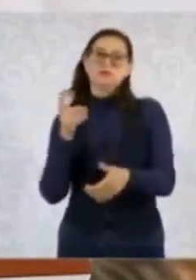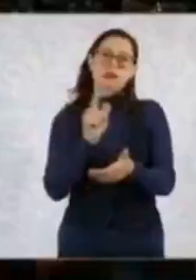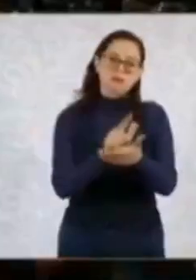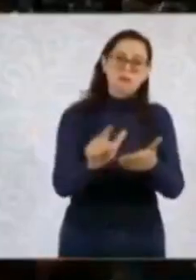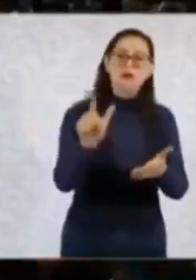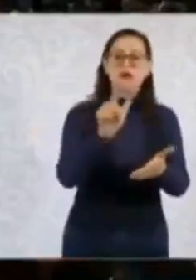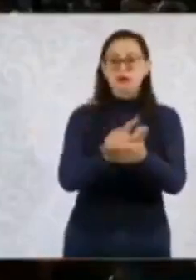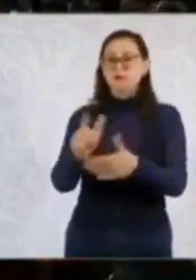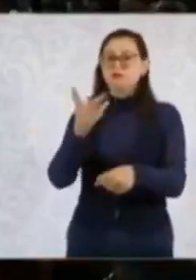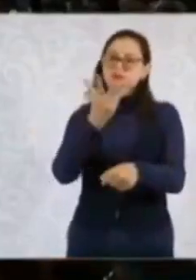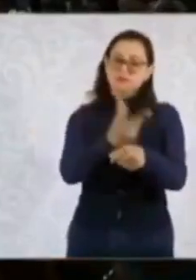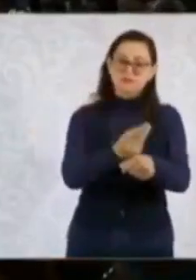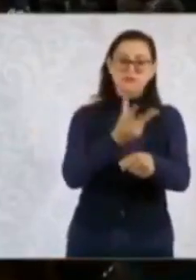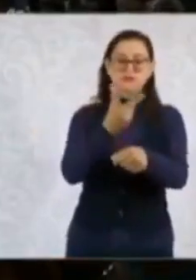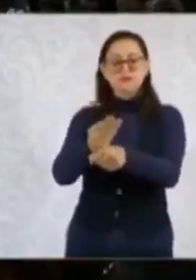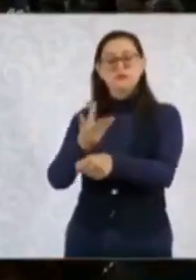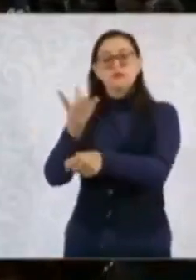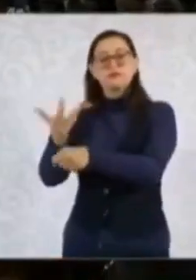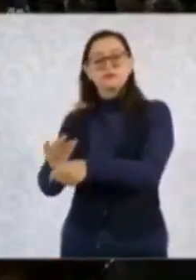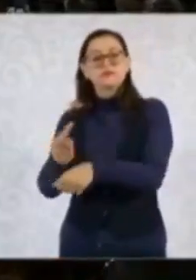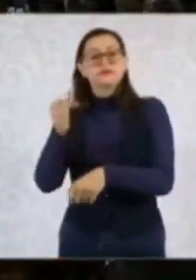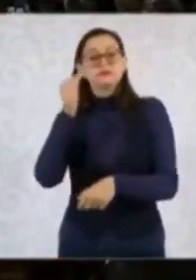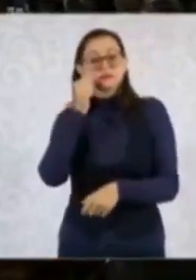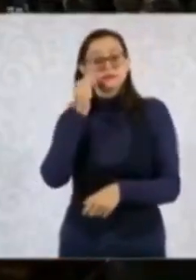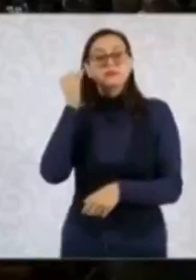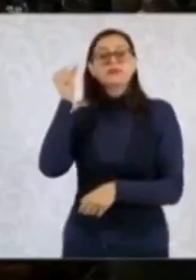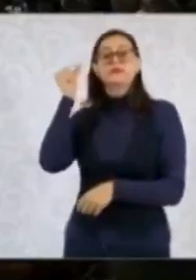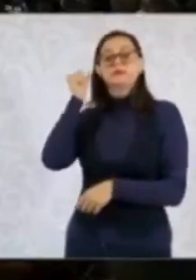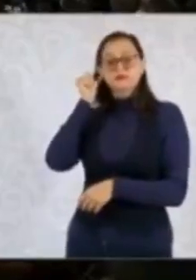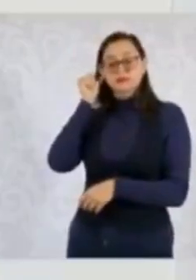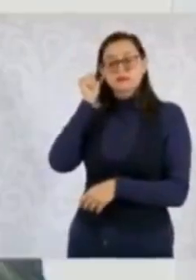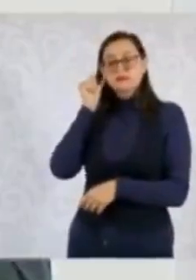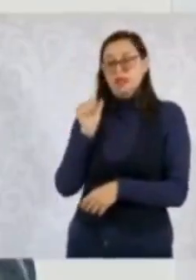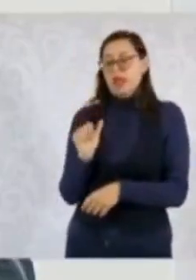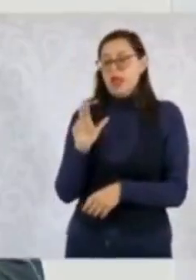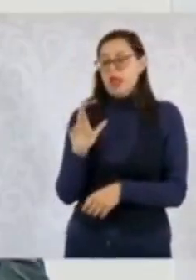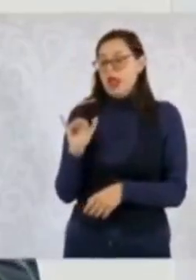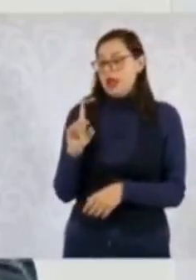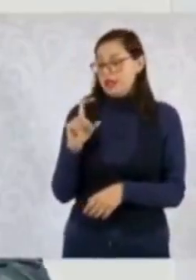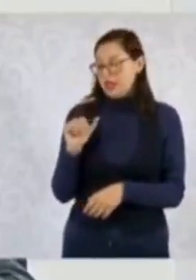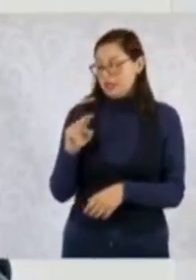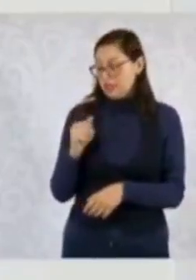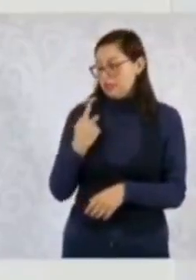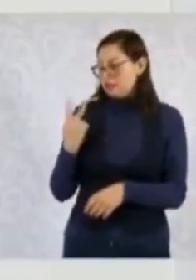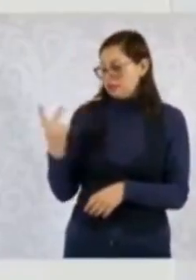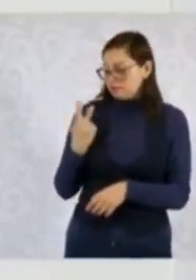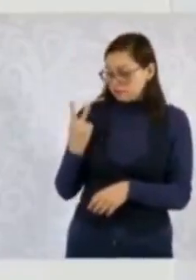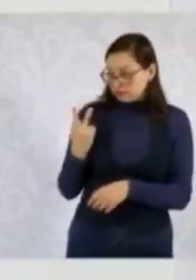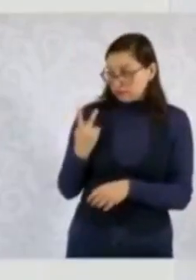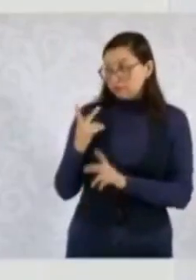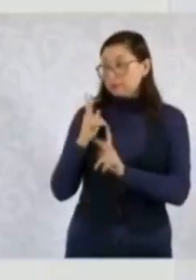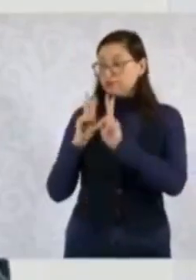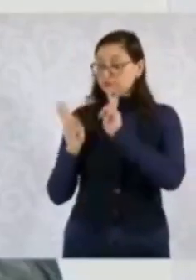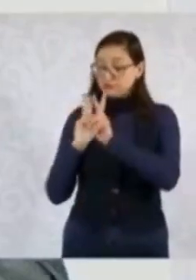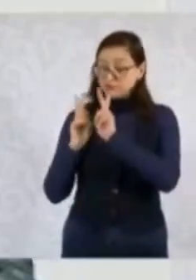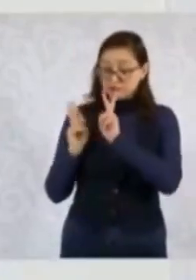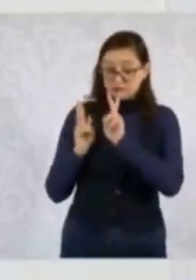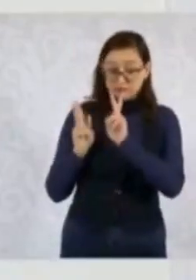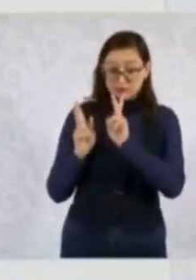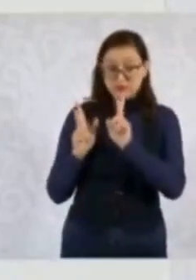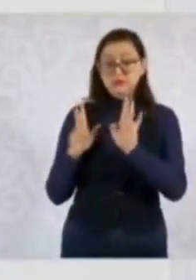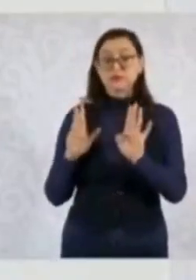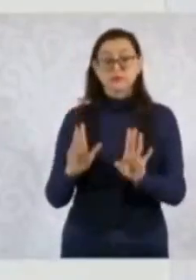Ayer también con Ariadna quedamos que una vez identificadas las colonias de mayor afectación,